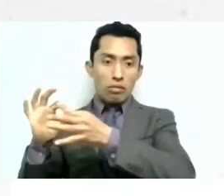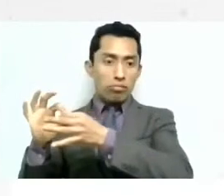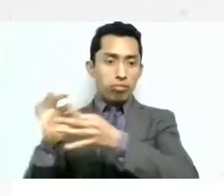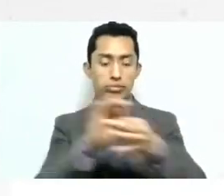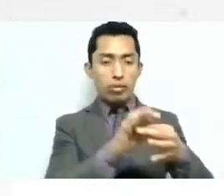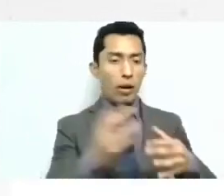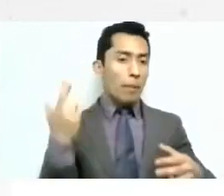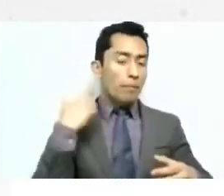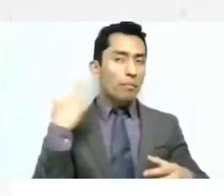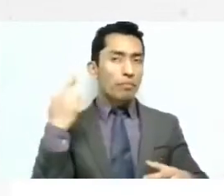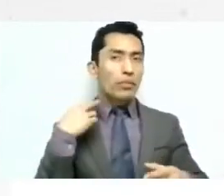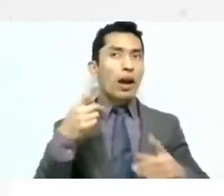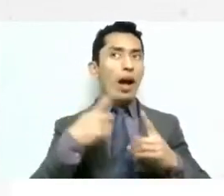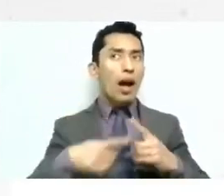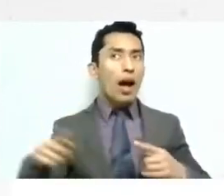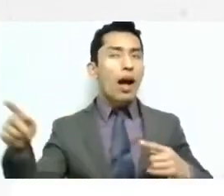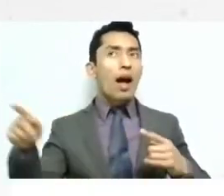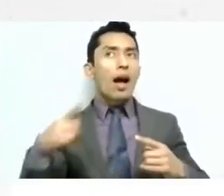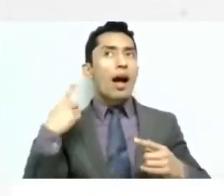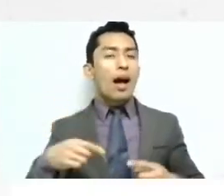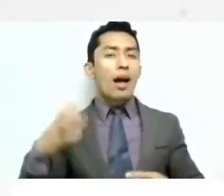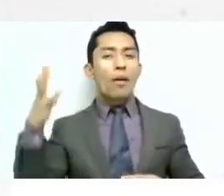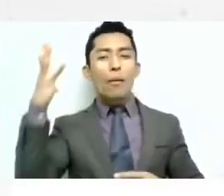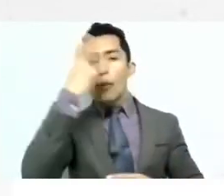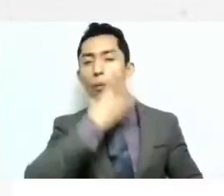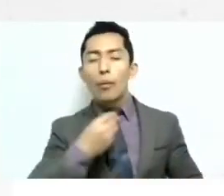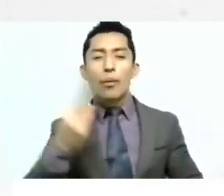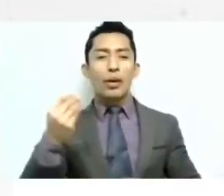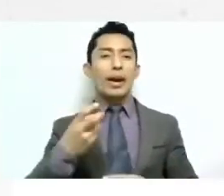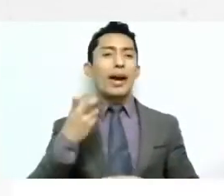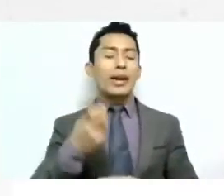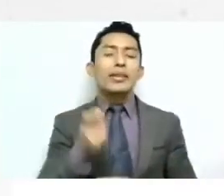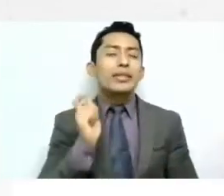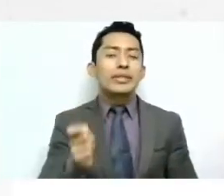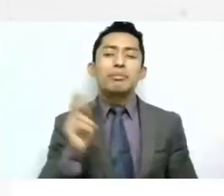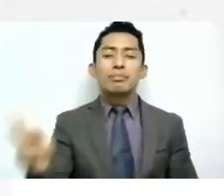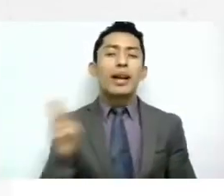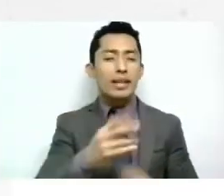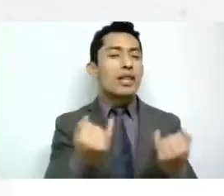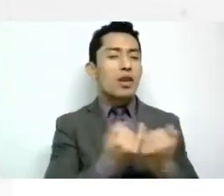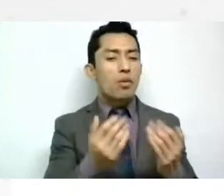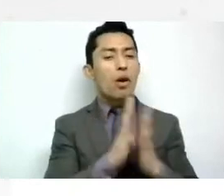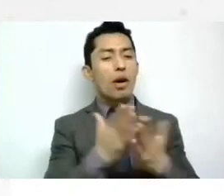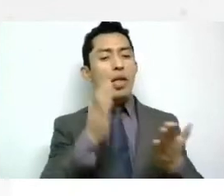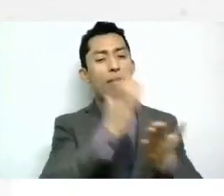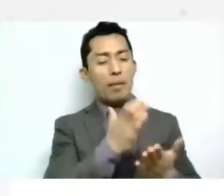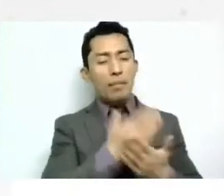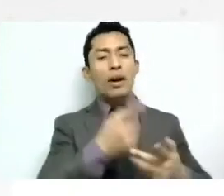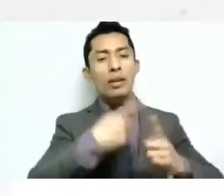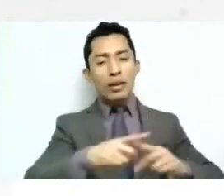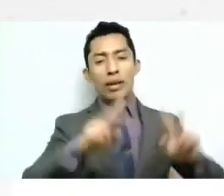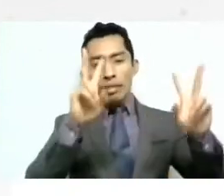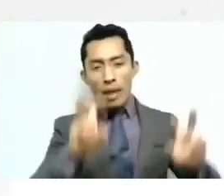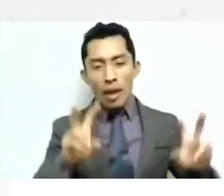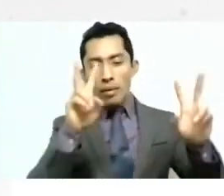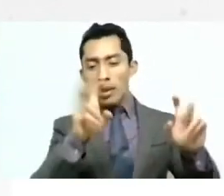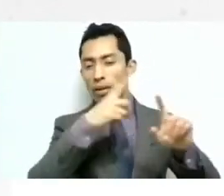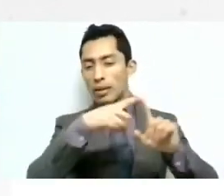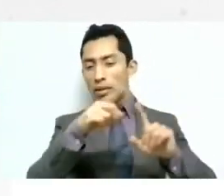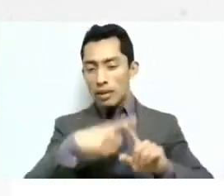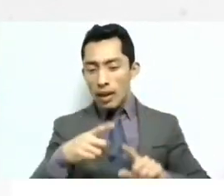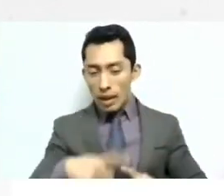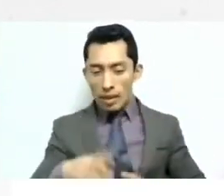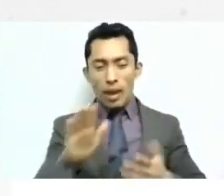hacer una canción hermosa que que esta es la idea de estos cuadernos el que lo vayamos comprendiendo poco a poco